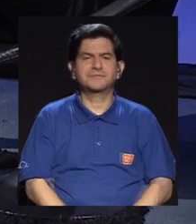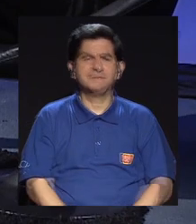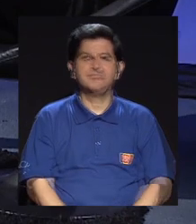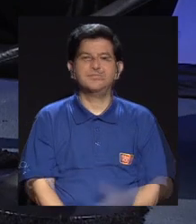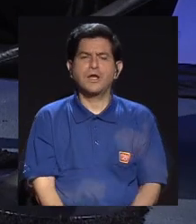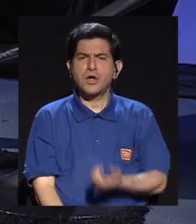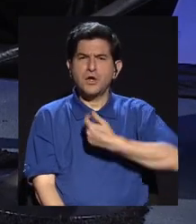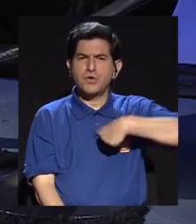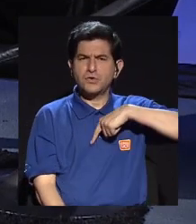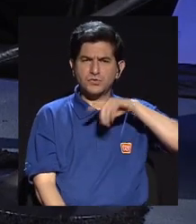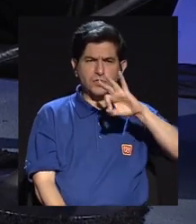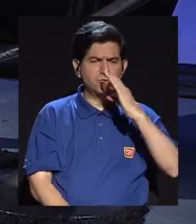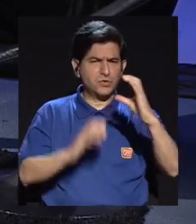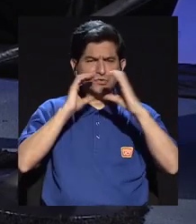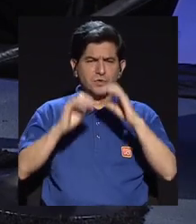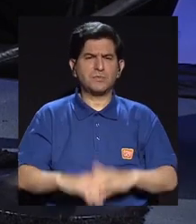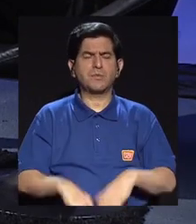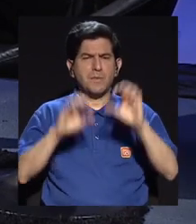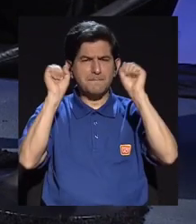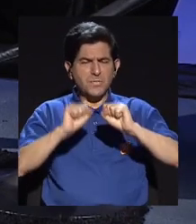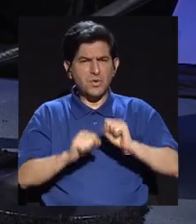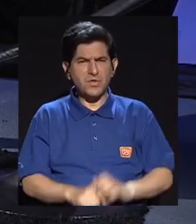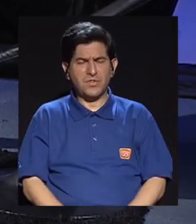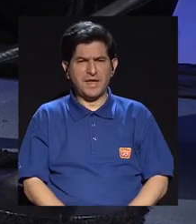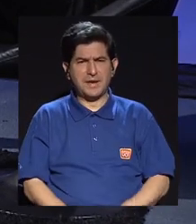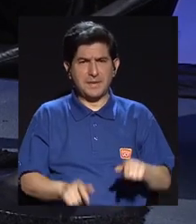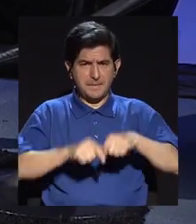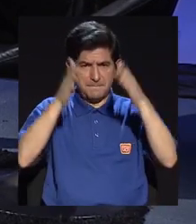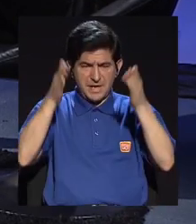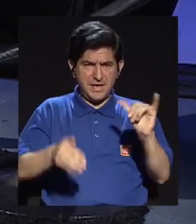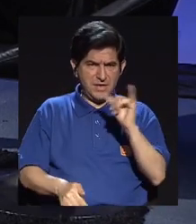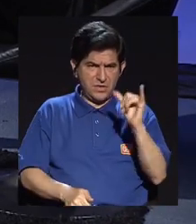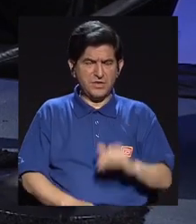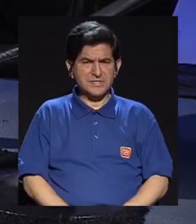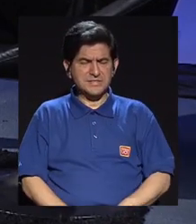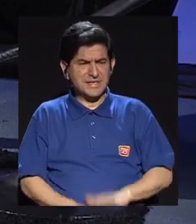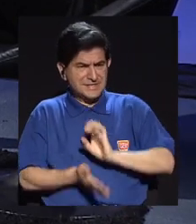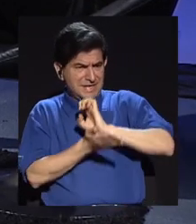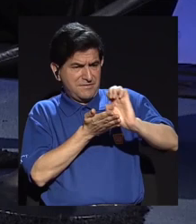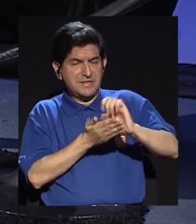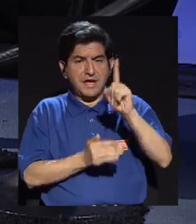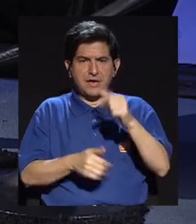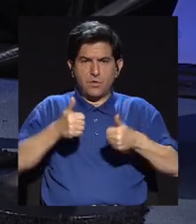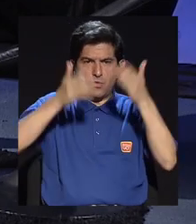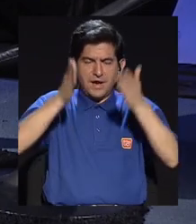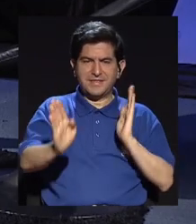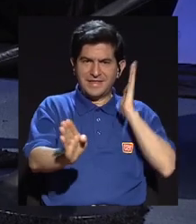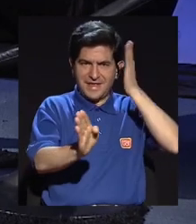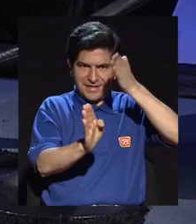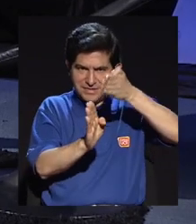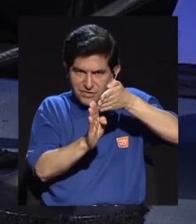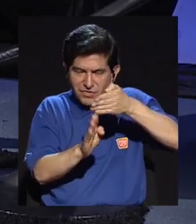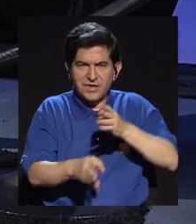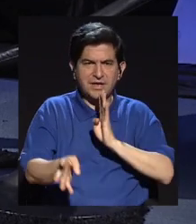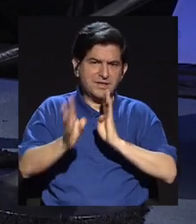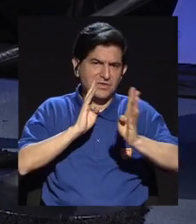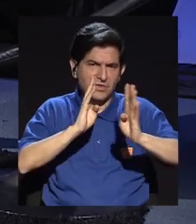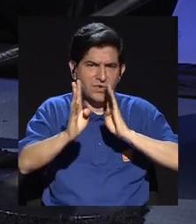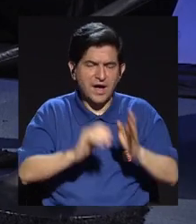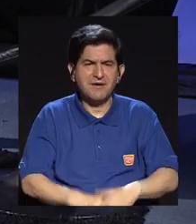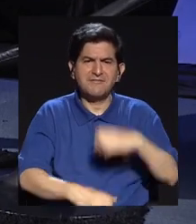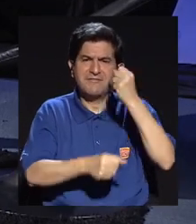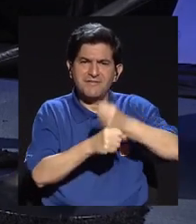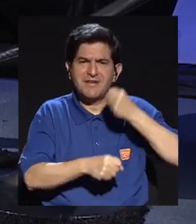medio sacudirnos y también como periodistas cuando un candidato directamente alude a la labor